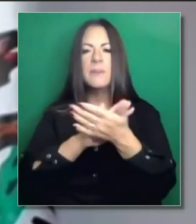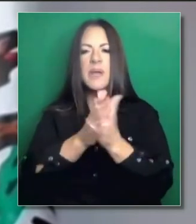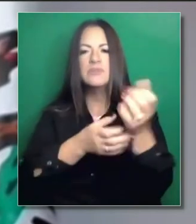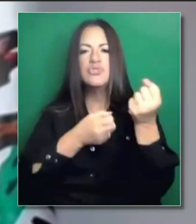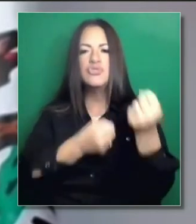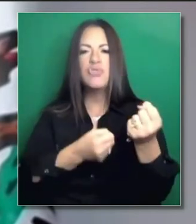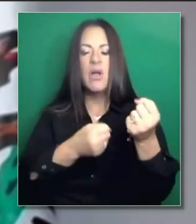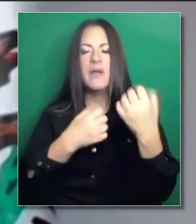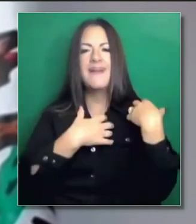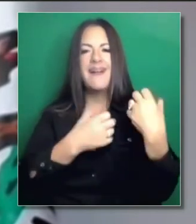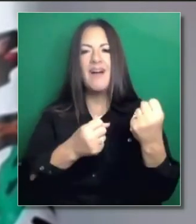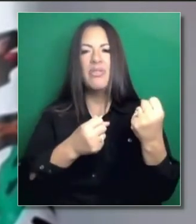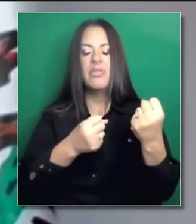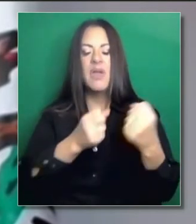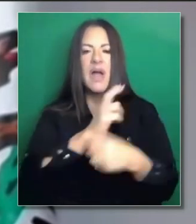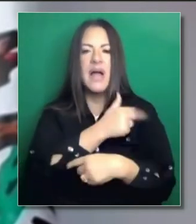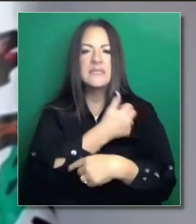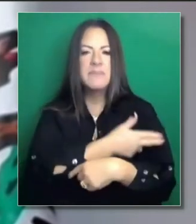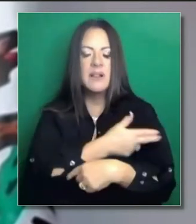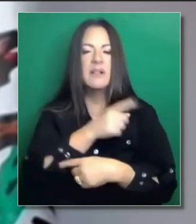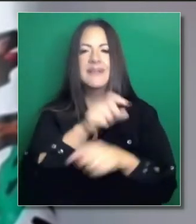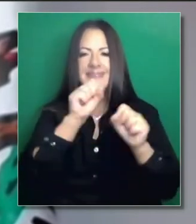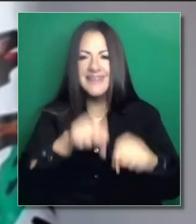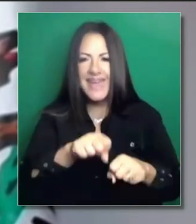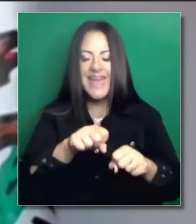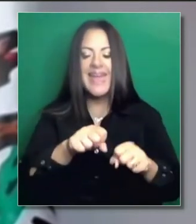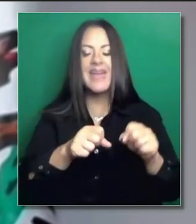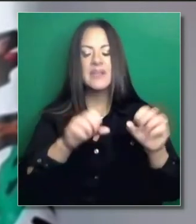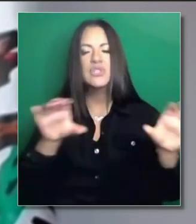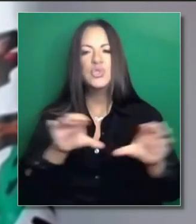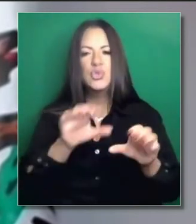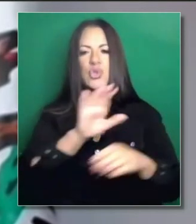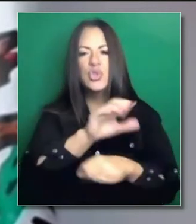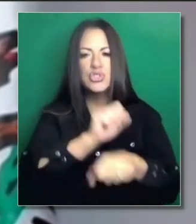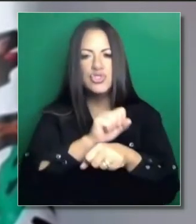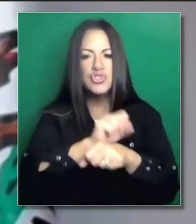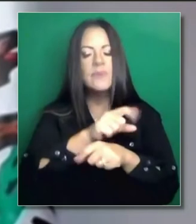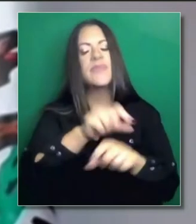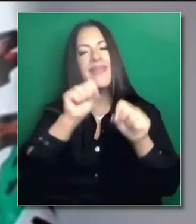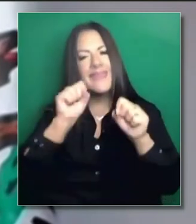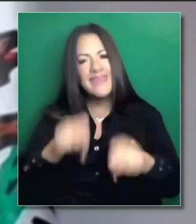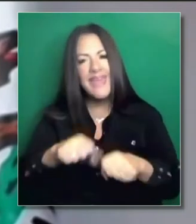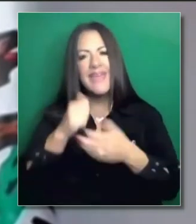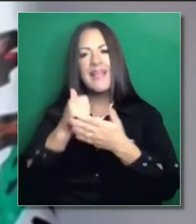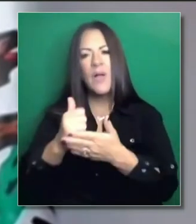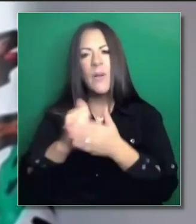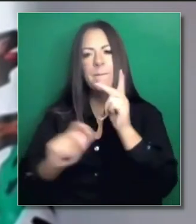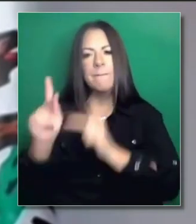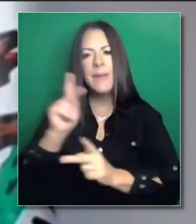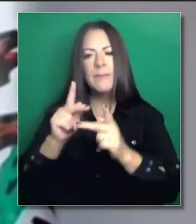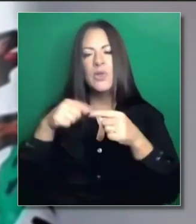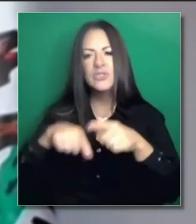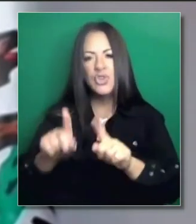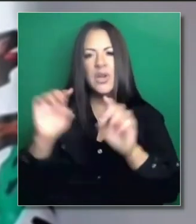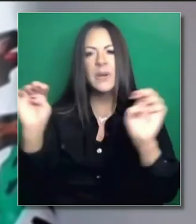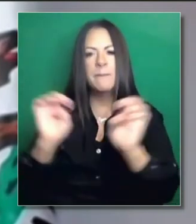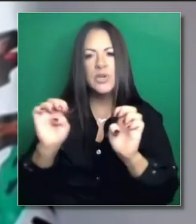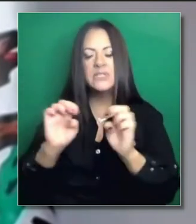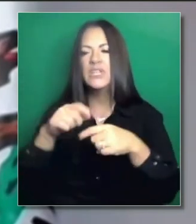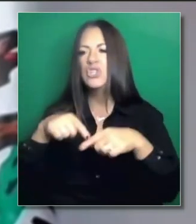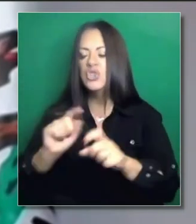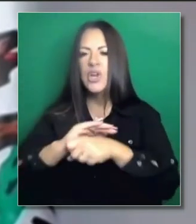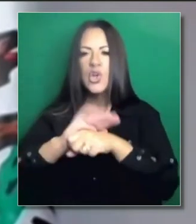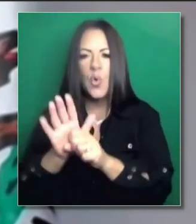sistema de suministro de cuidados sanitarios en los hospitales, que seguirán adelante cuidando a las personas que